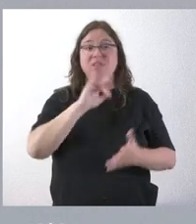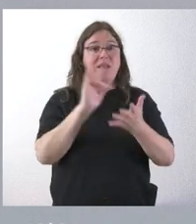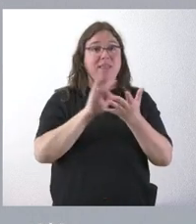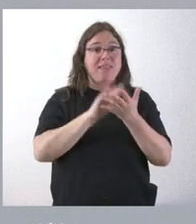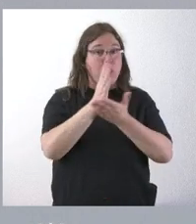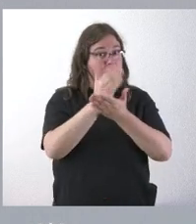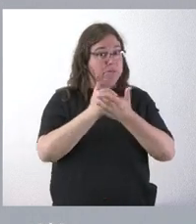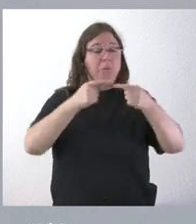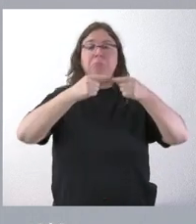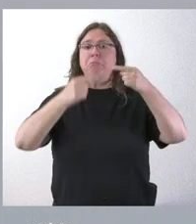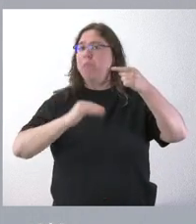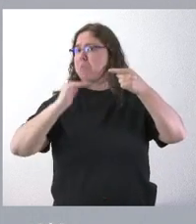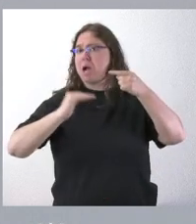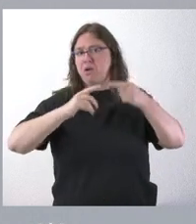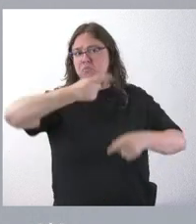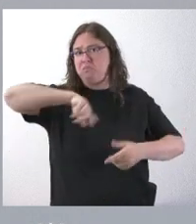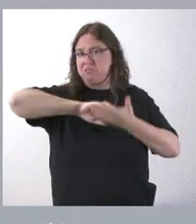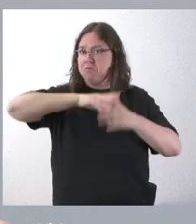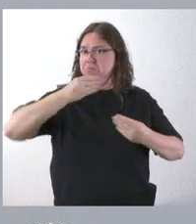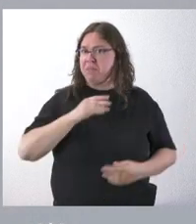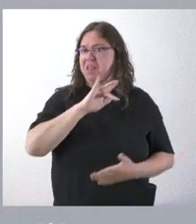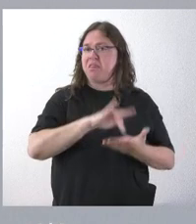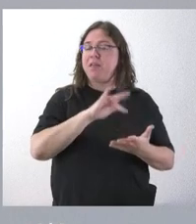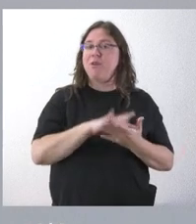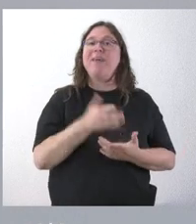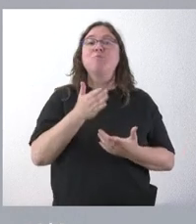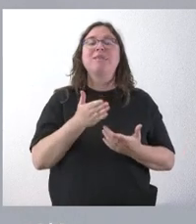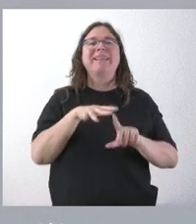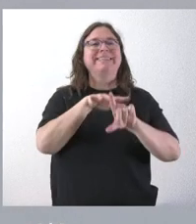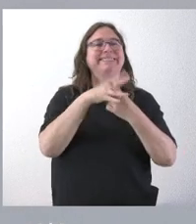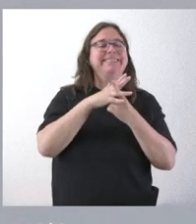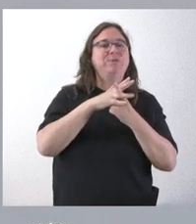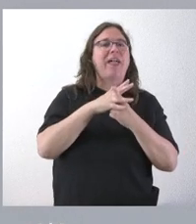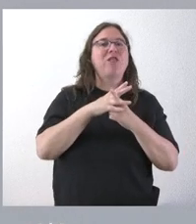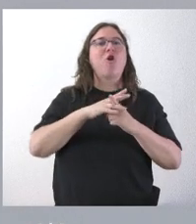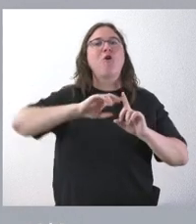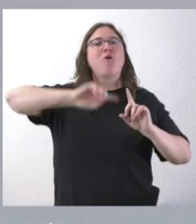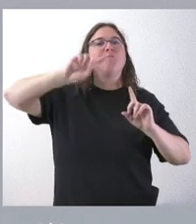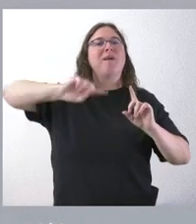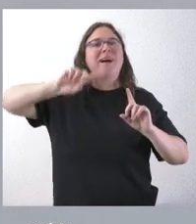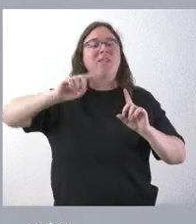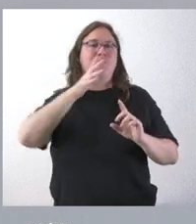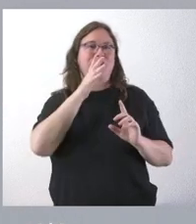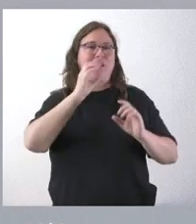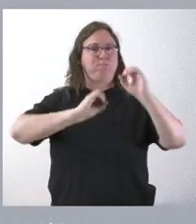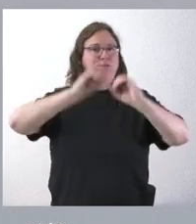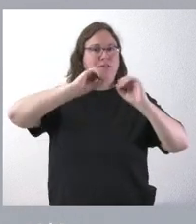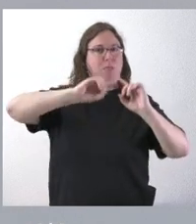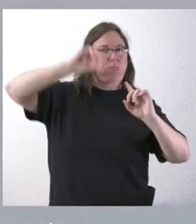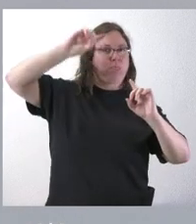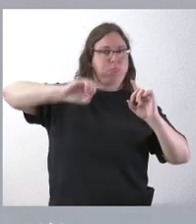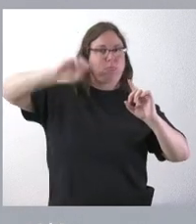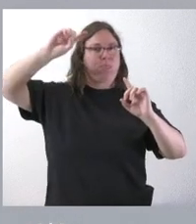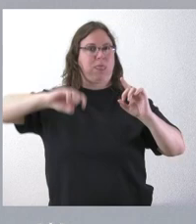nacional, es muy importante ir viendo las condiciones del mercado. Y en un contexto de crecimiento de los tipos de interés, las oportunidades